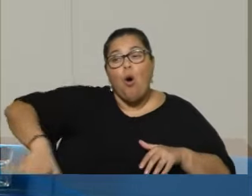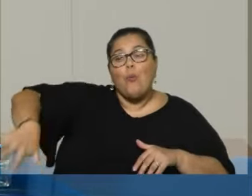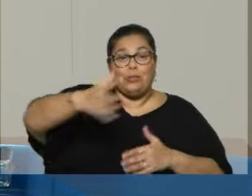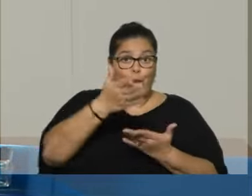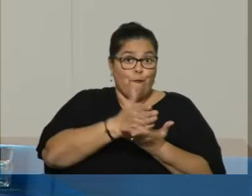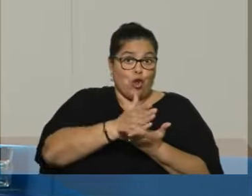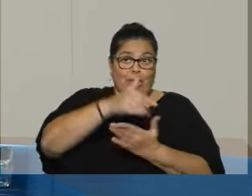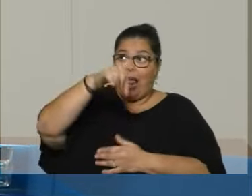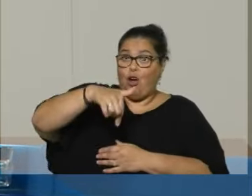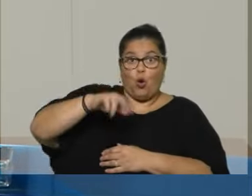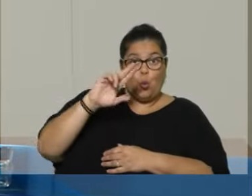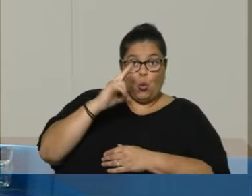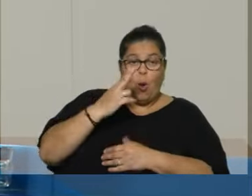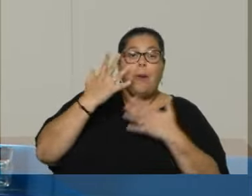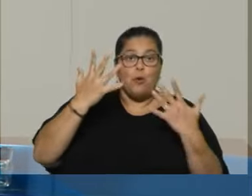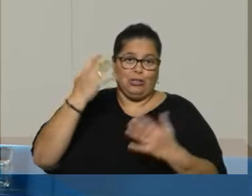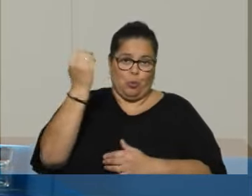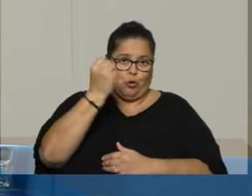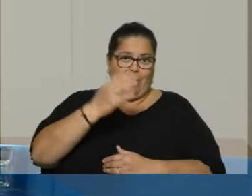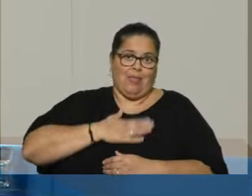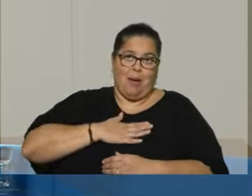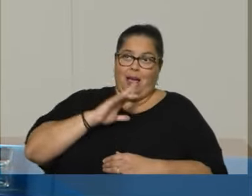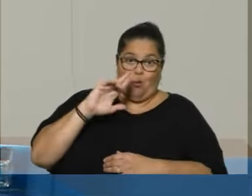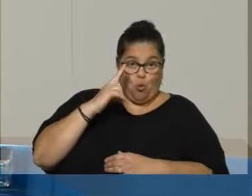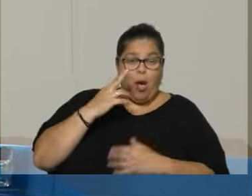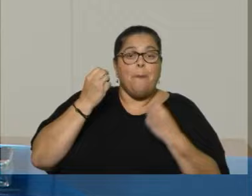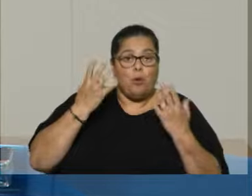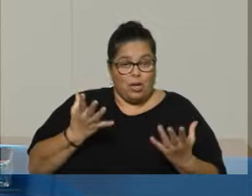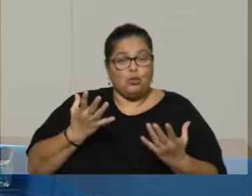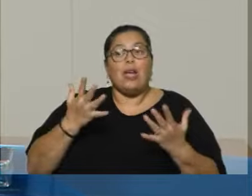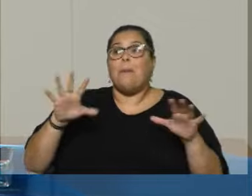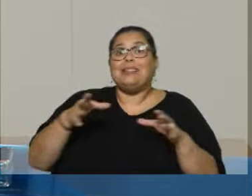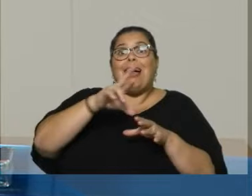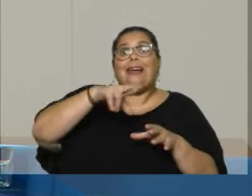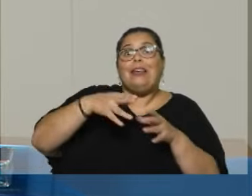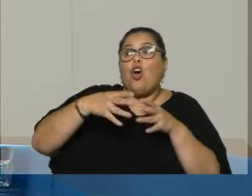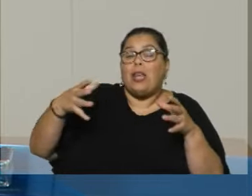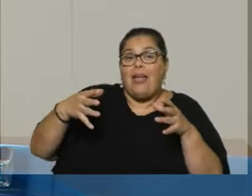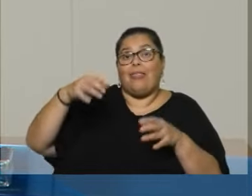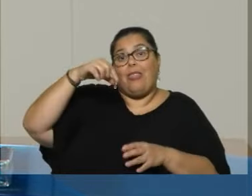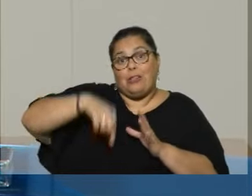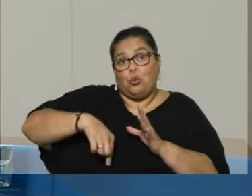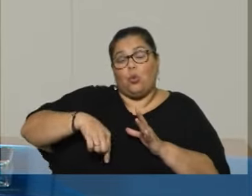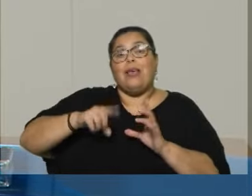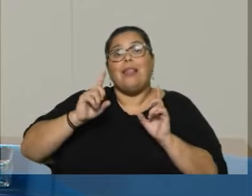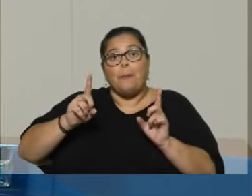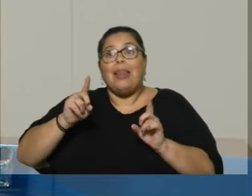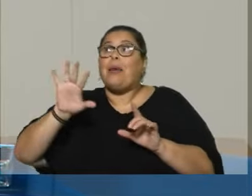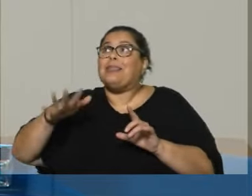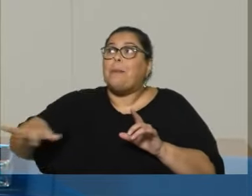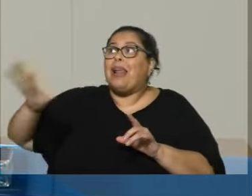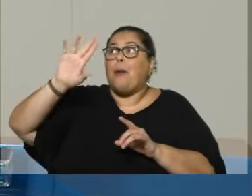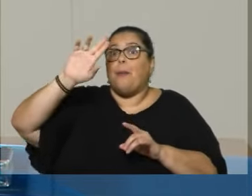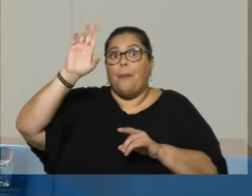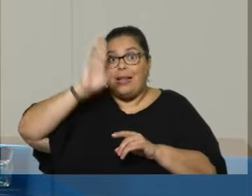importa mucho. Y hay repercusiones de lo que puede ocurrir para Río Grande en todo Brasil y también en Uruguay. Vamos